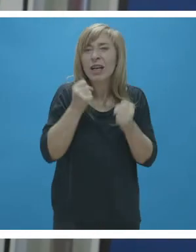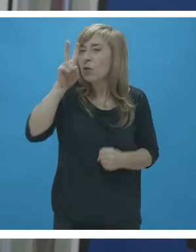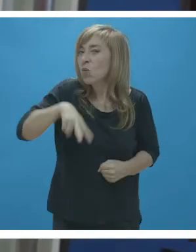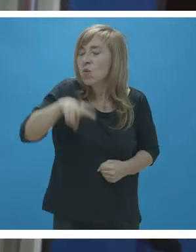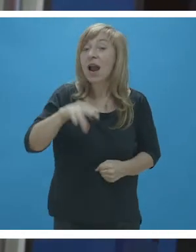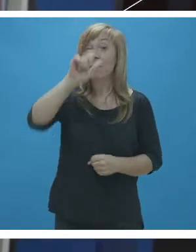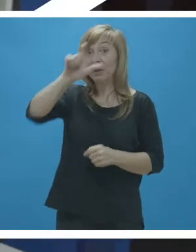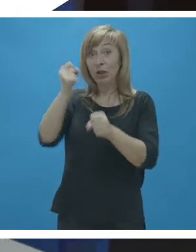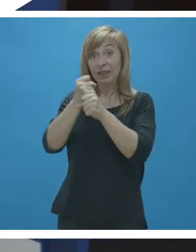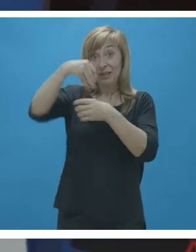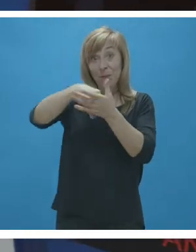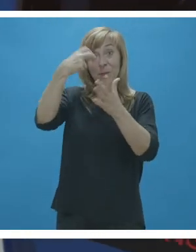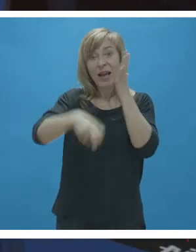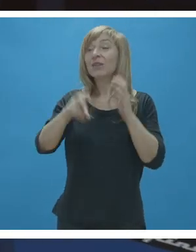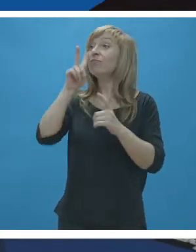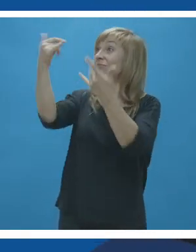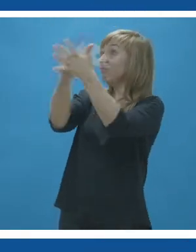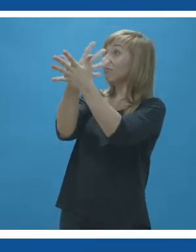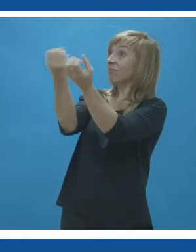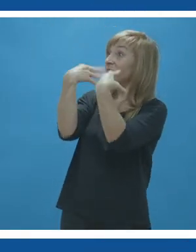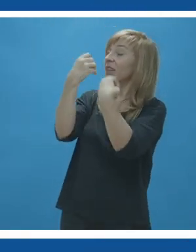las indicaciones del personal que trabaja en metro.